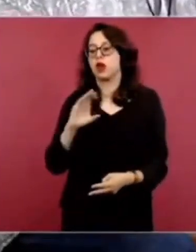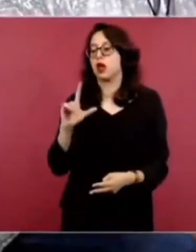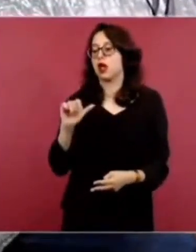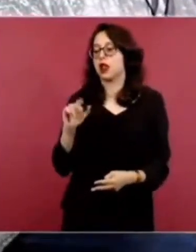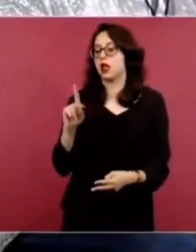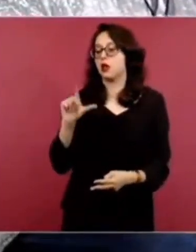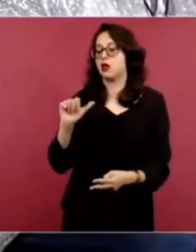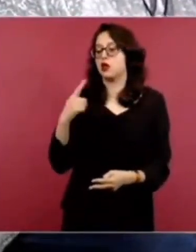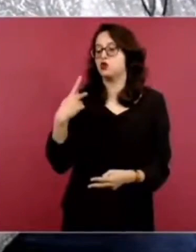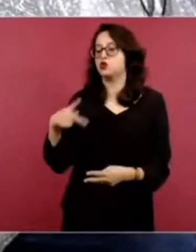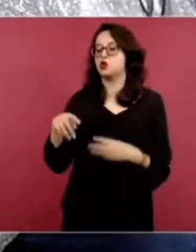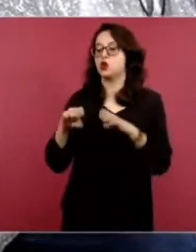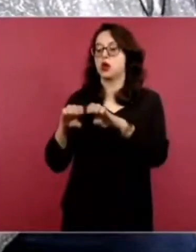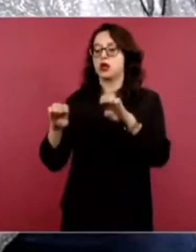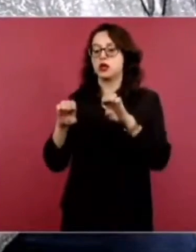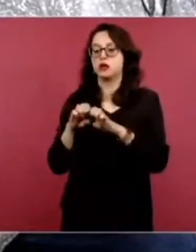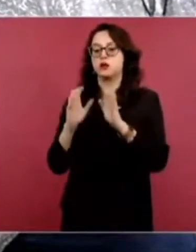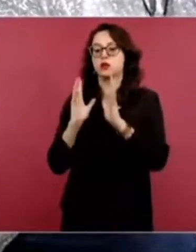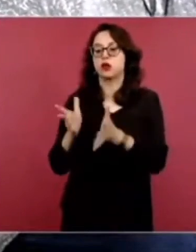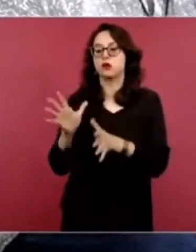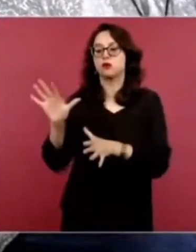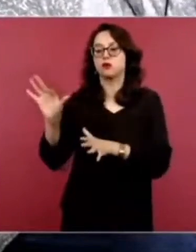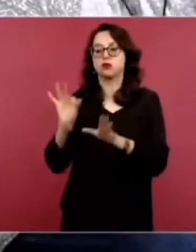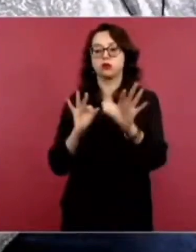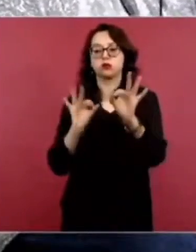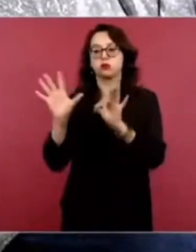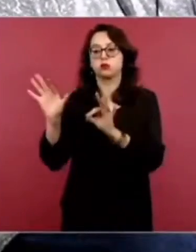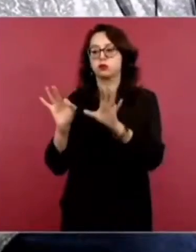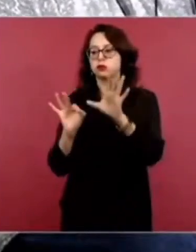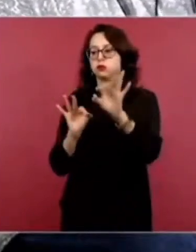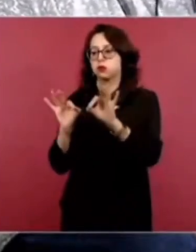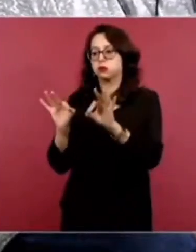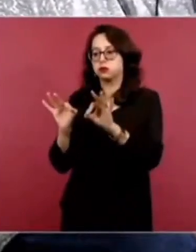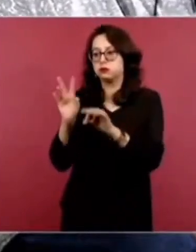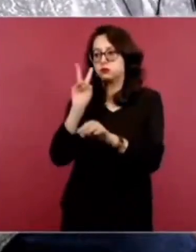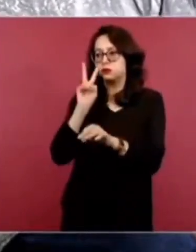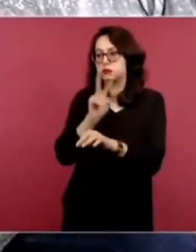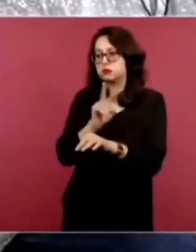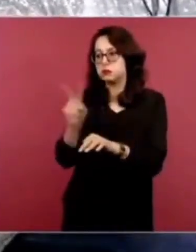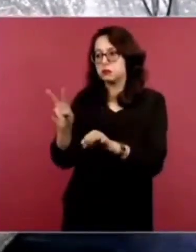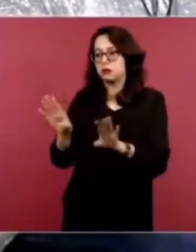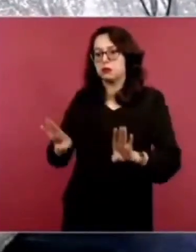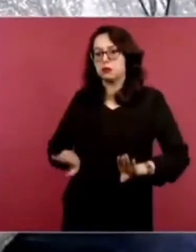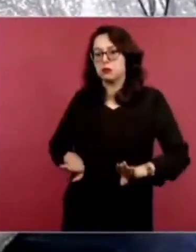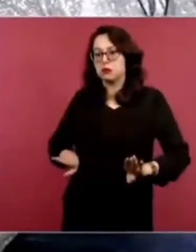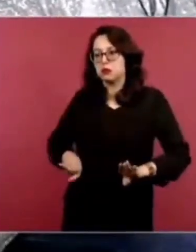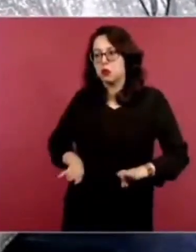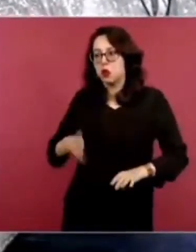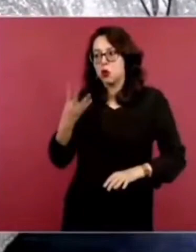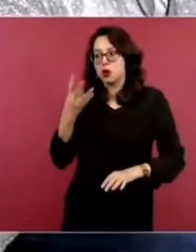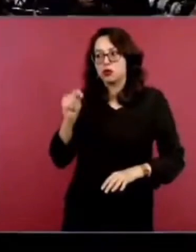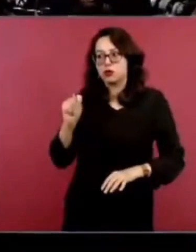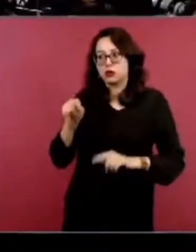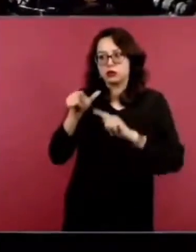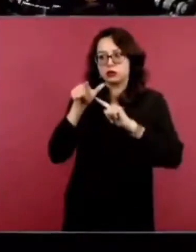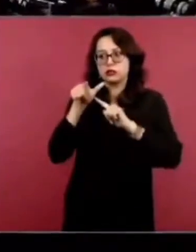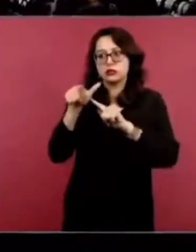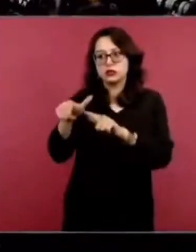estas características garantiza una continuidad de la cuarta transformación? Gracias.